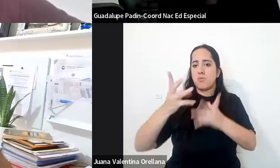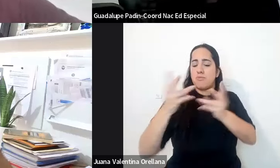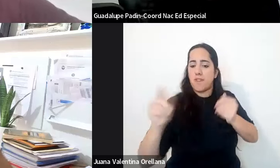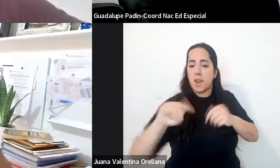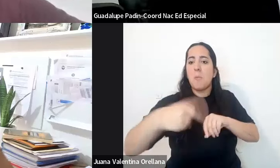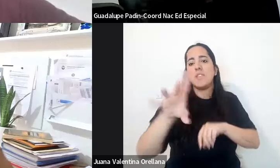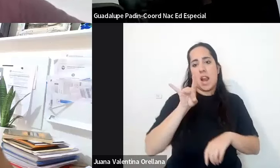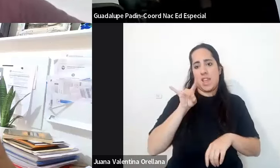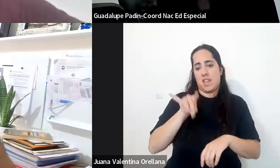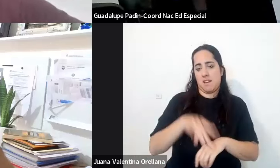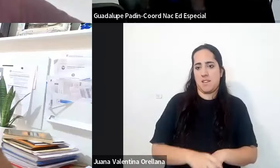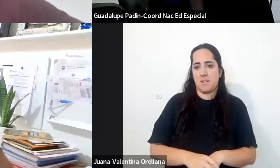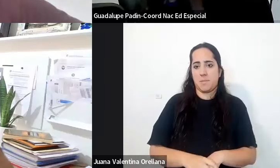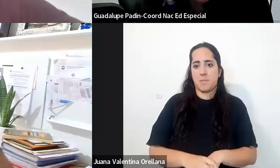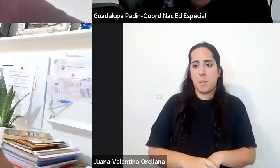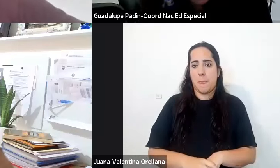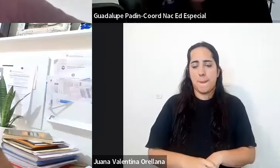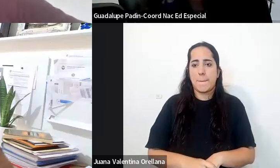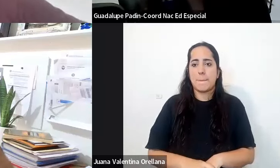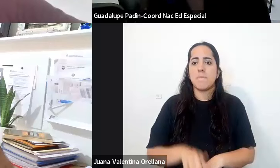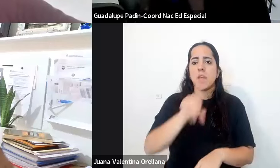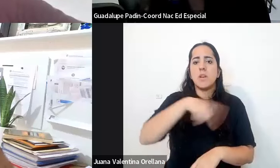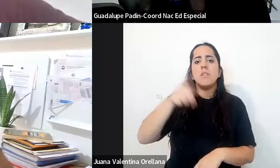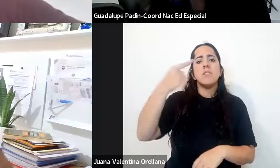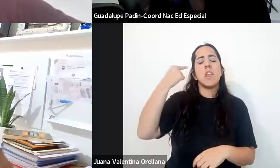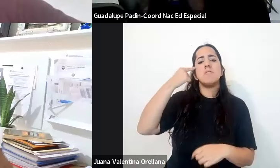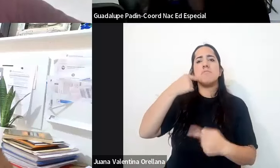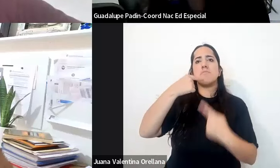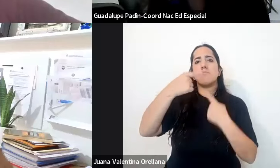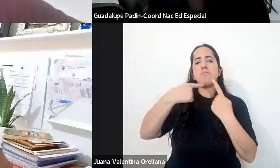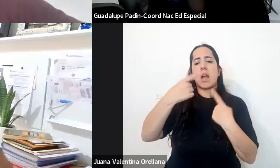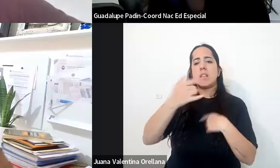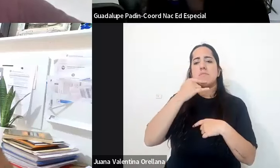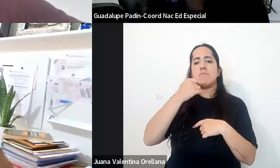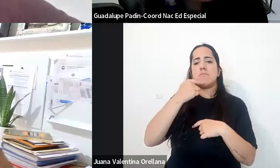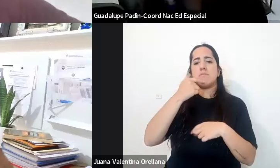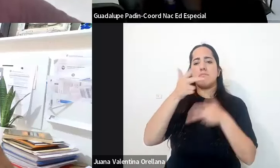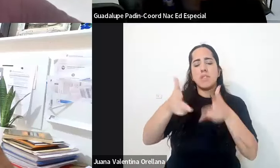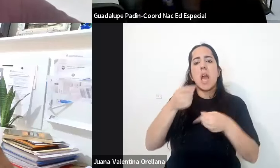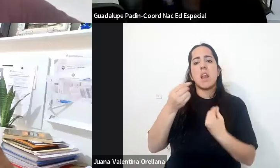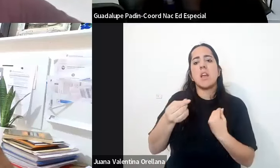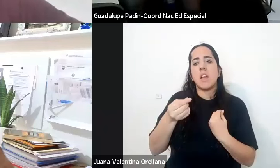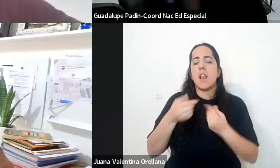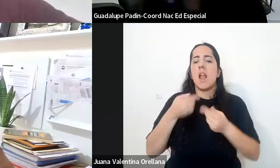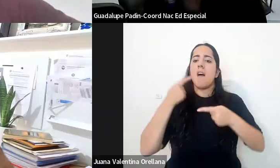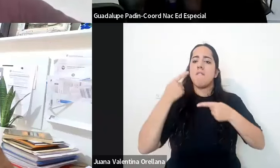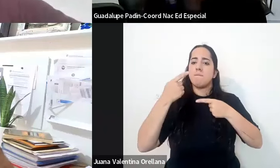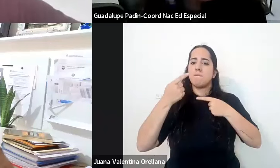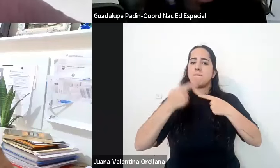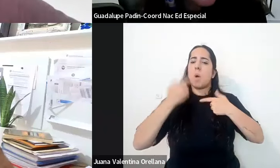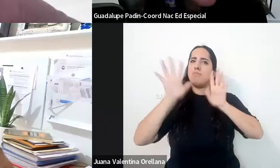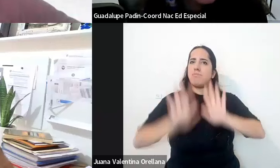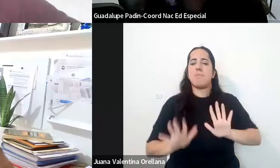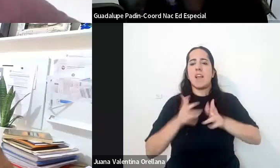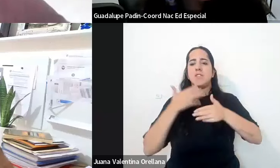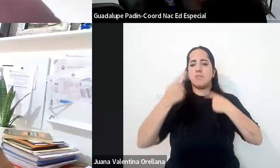esto y ustedes planteaban que de cualquier manera en la formación continua está habiendo